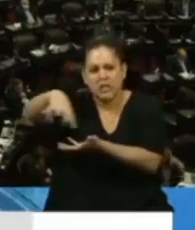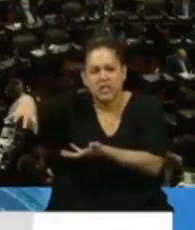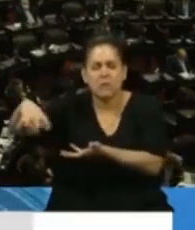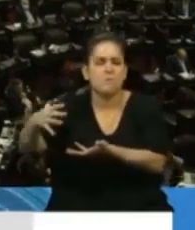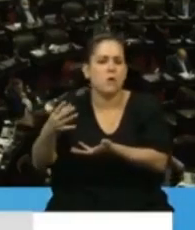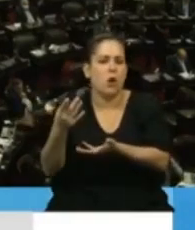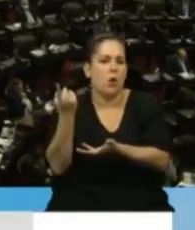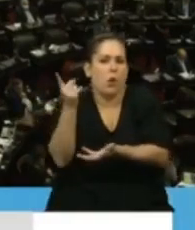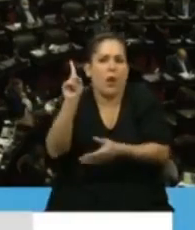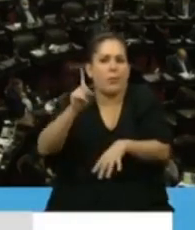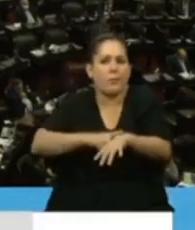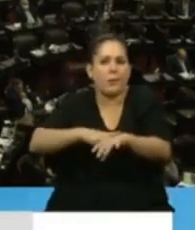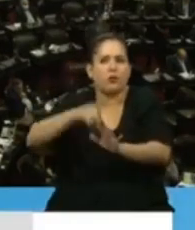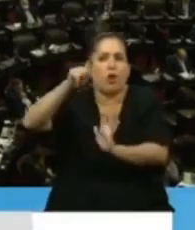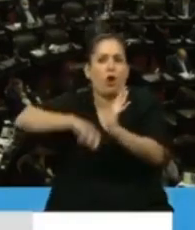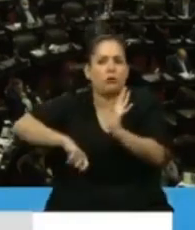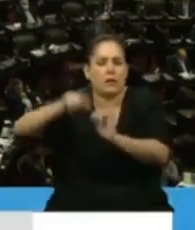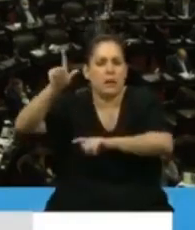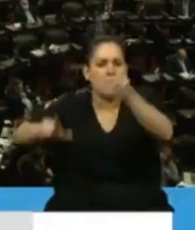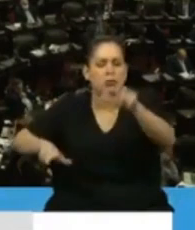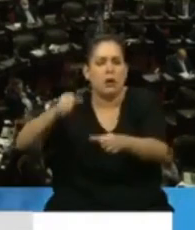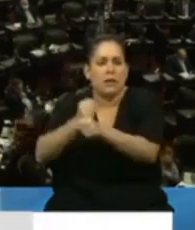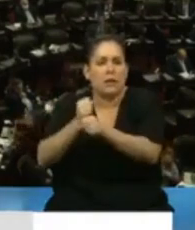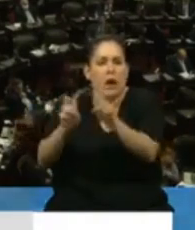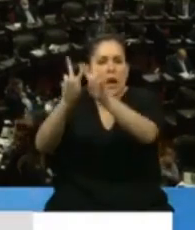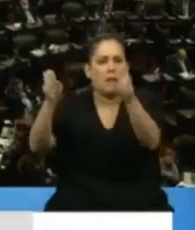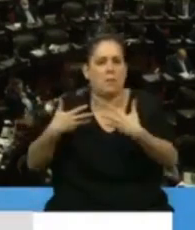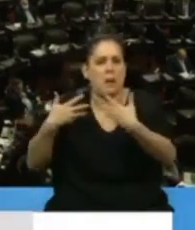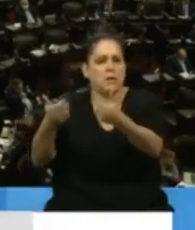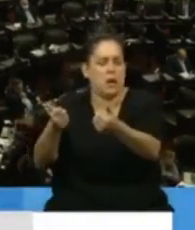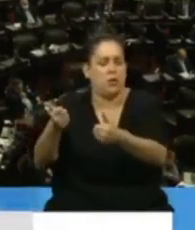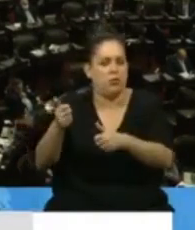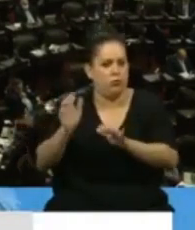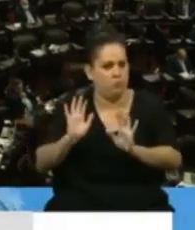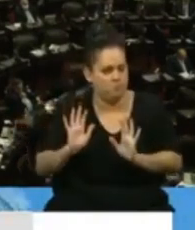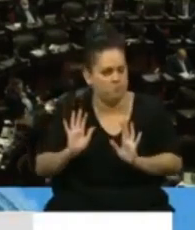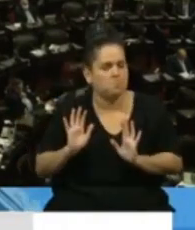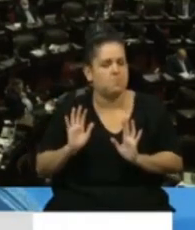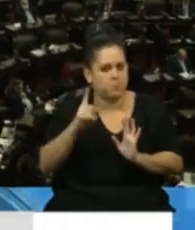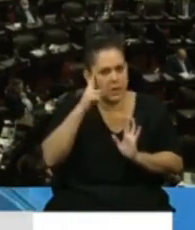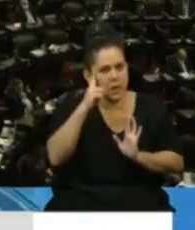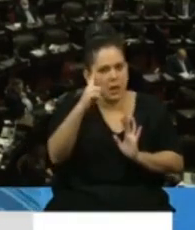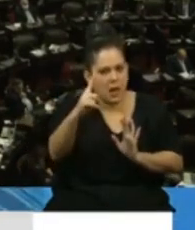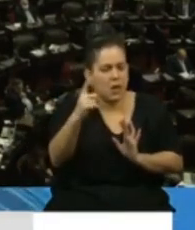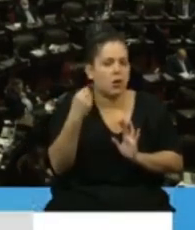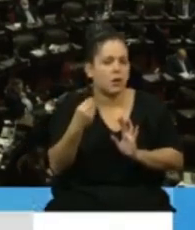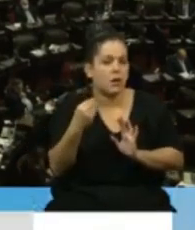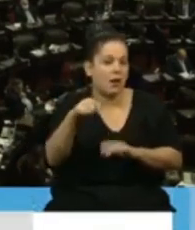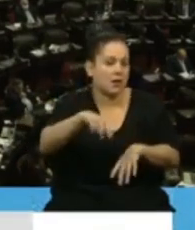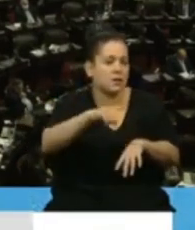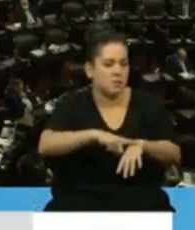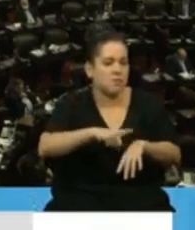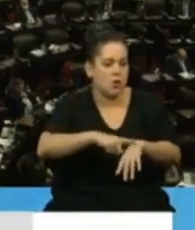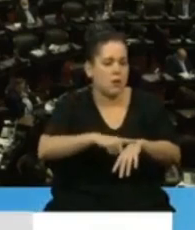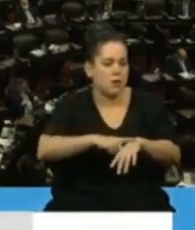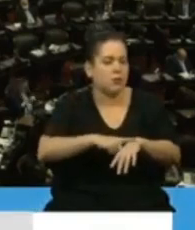contratar al personal de salud. Y creo que este es el momento que tenemos